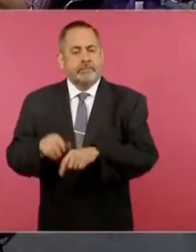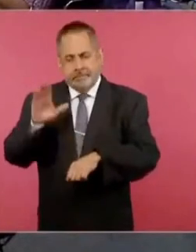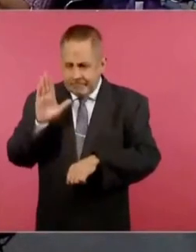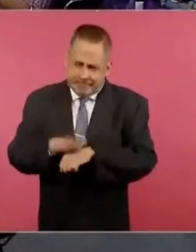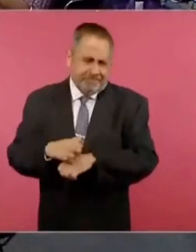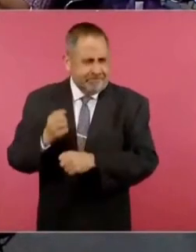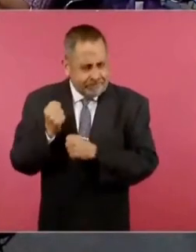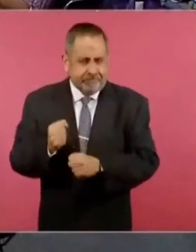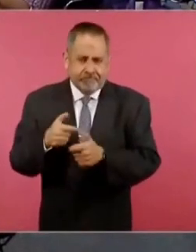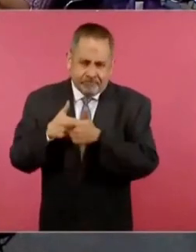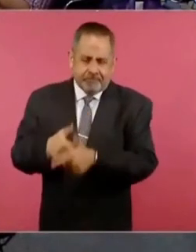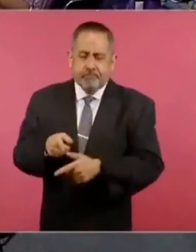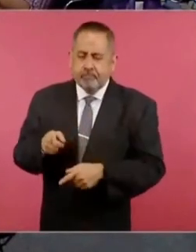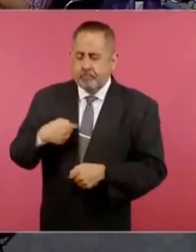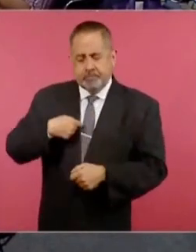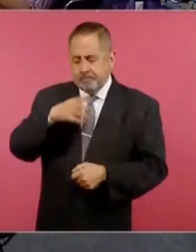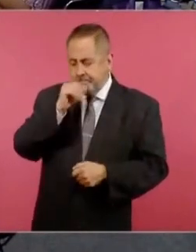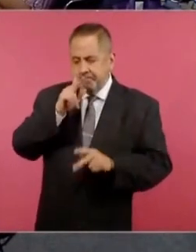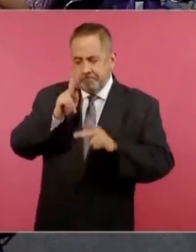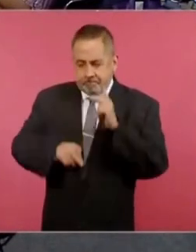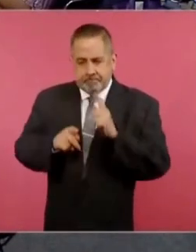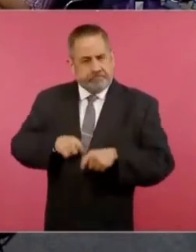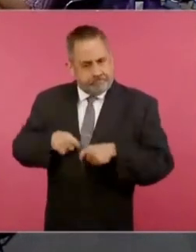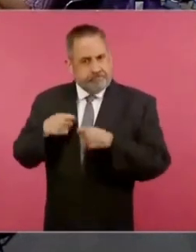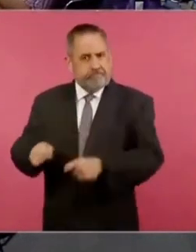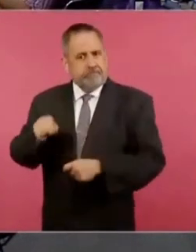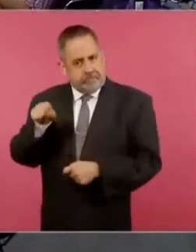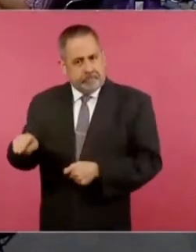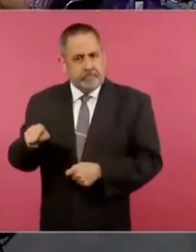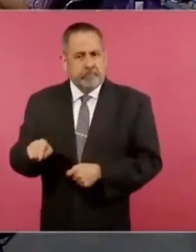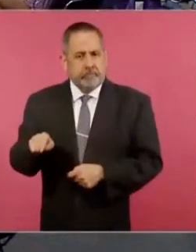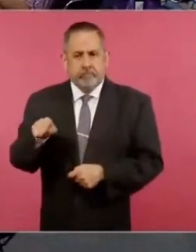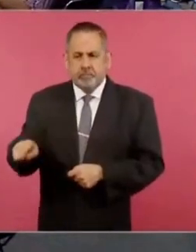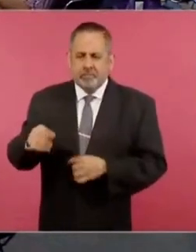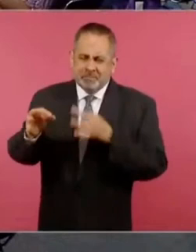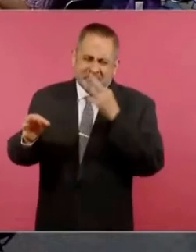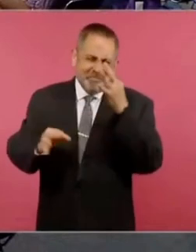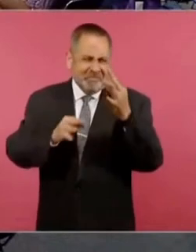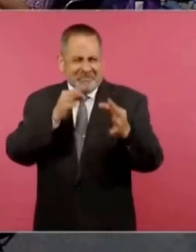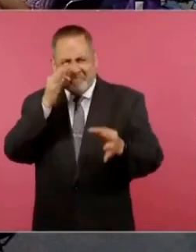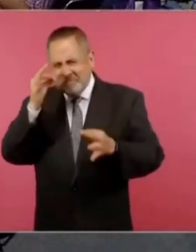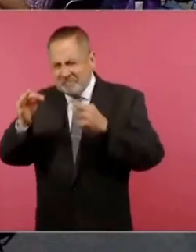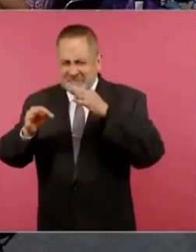intensidad, una gran campaña